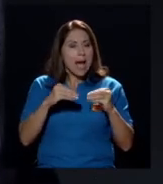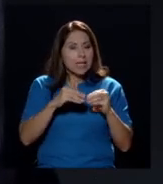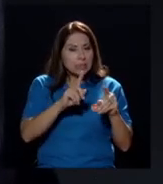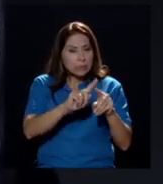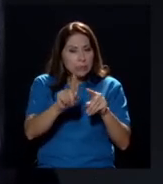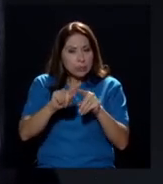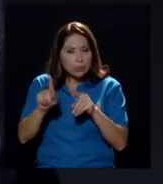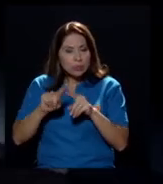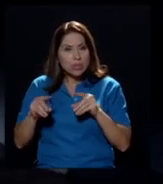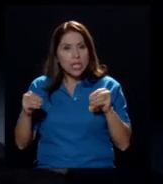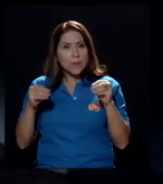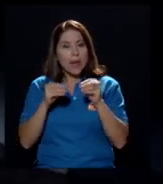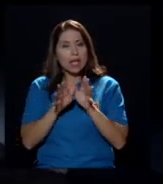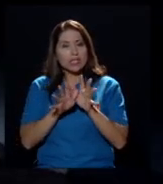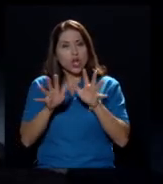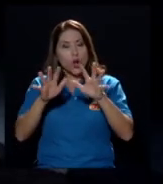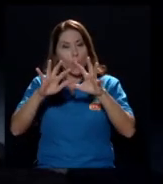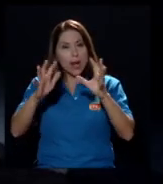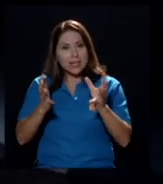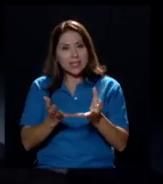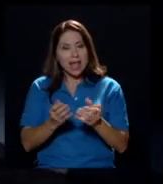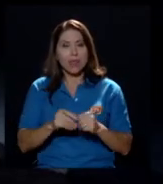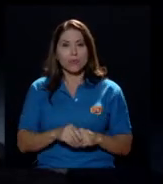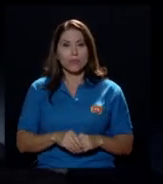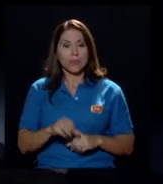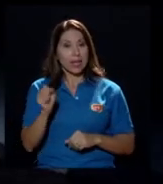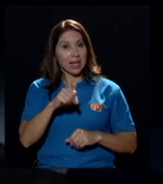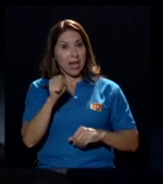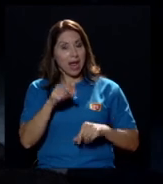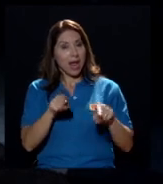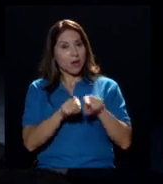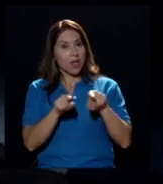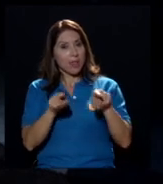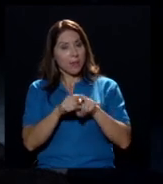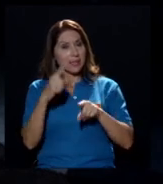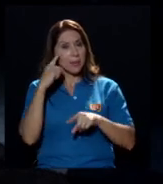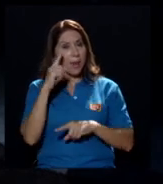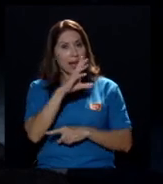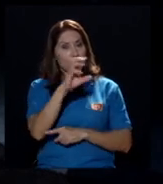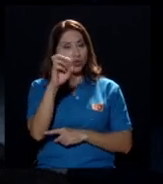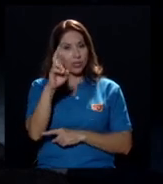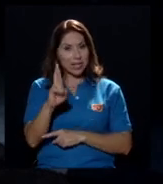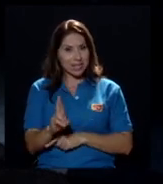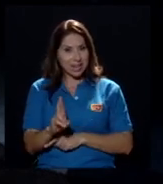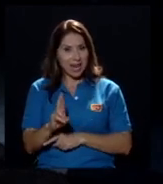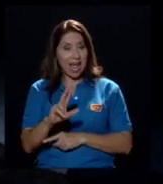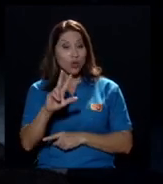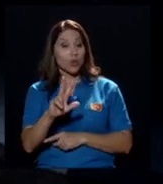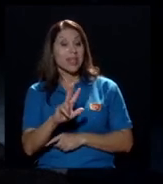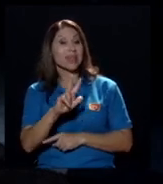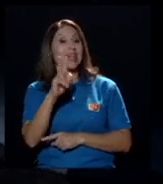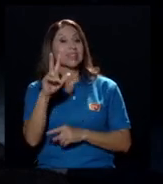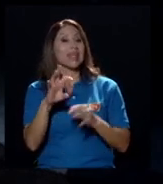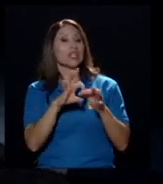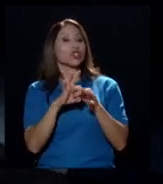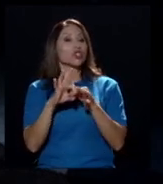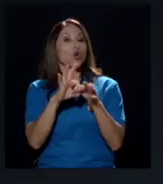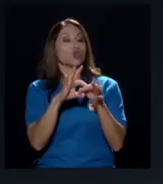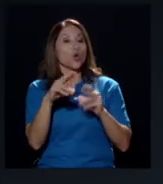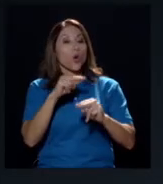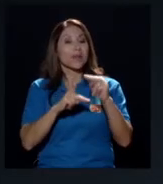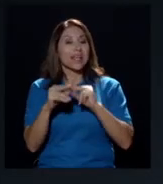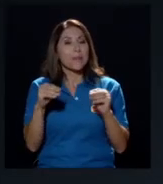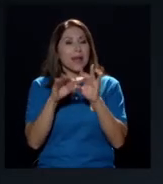claro y además para Costa Rica donde el tercer socio más importante comercial